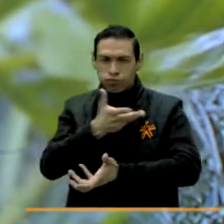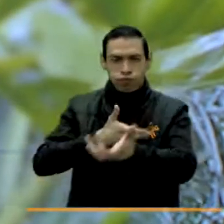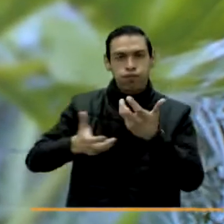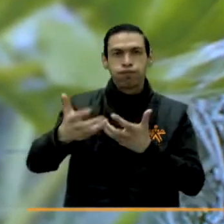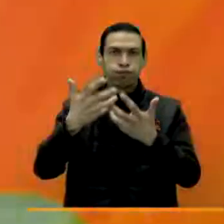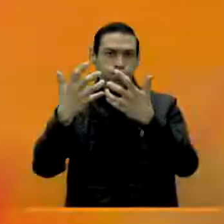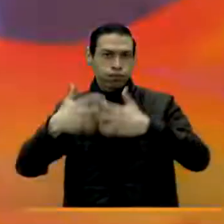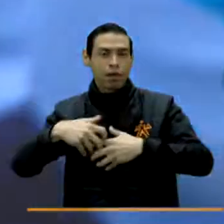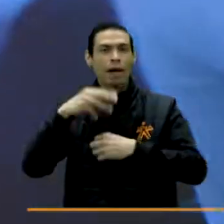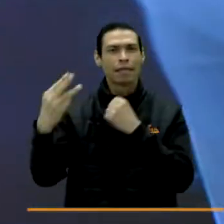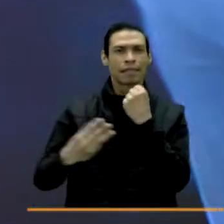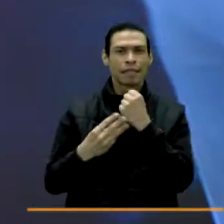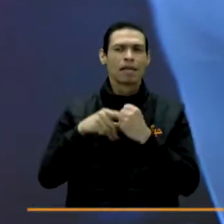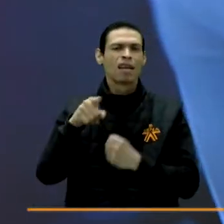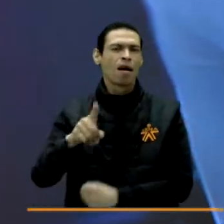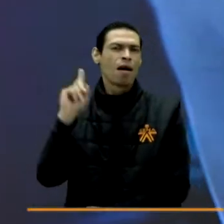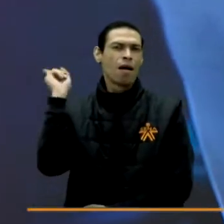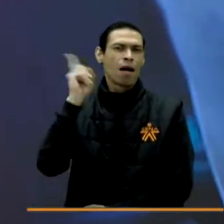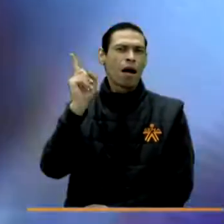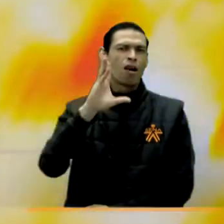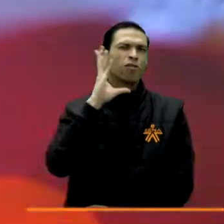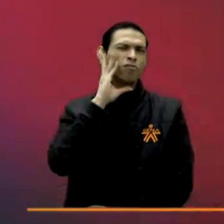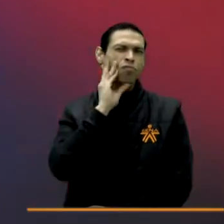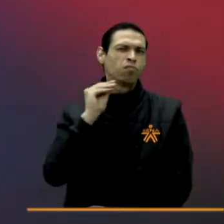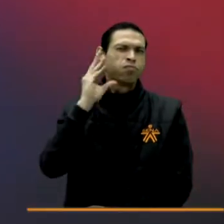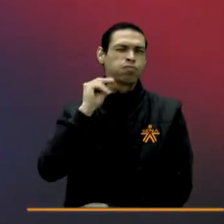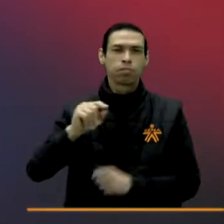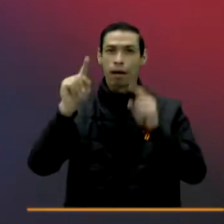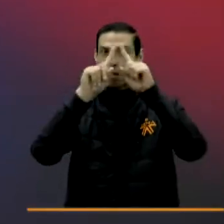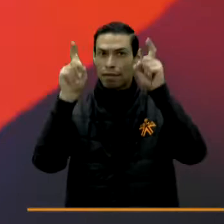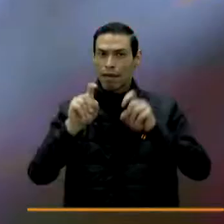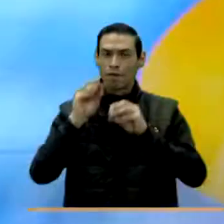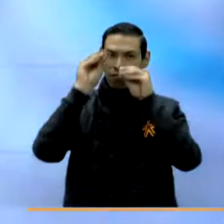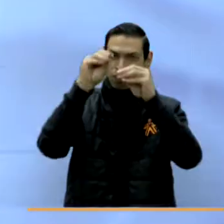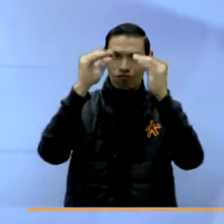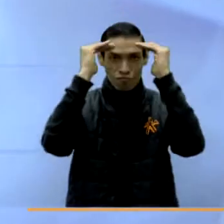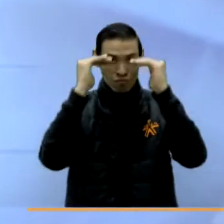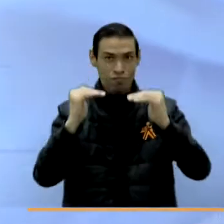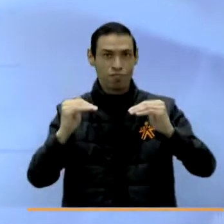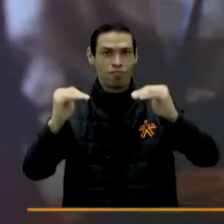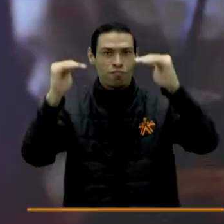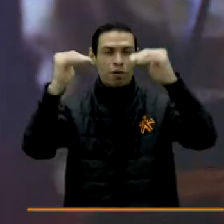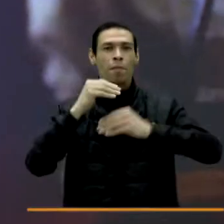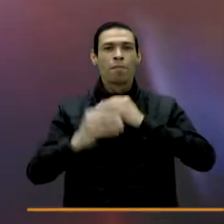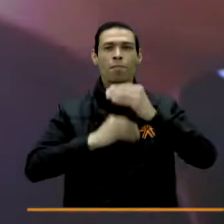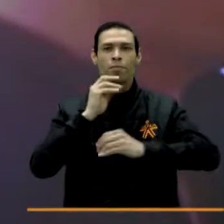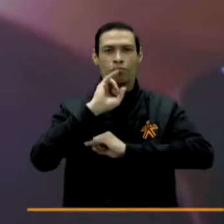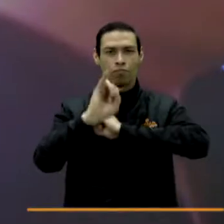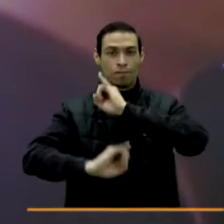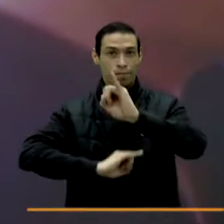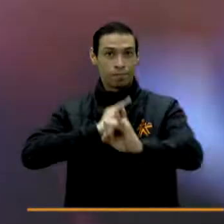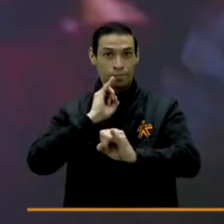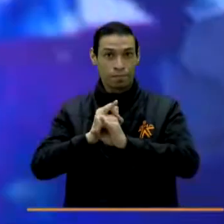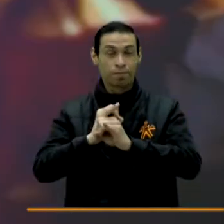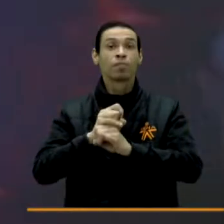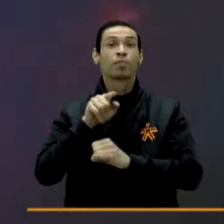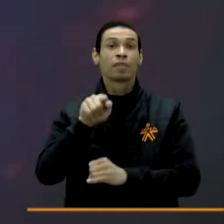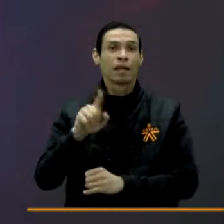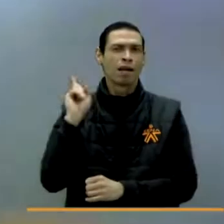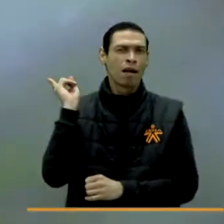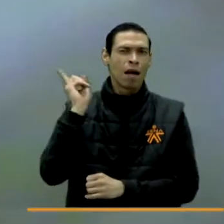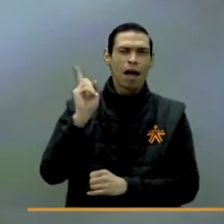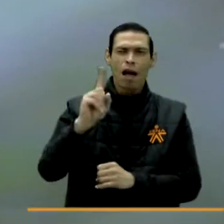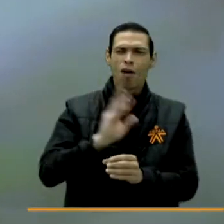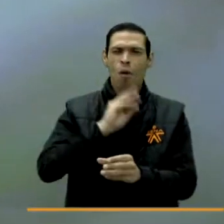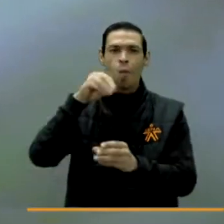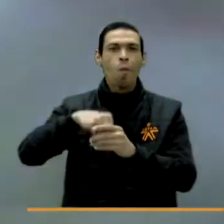en administración pública, cuenta con más de 20 años de experiencia en temas de educación superior y procesos de internacionalización. Durante su carrera